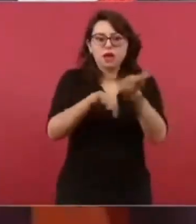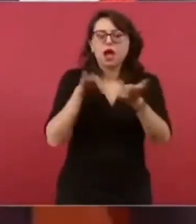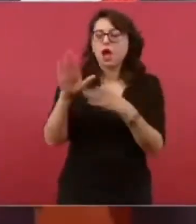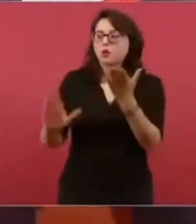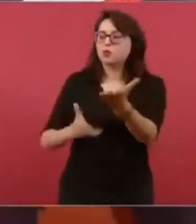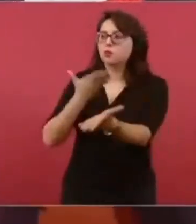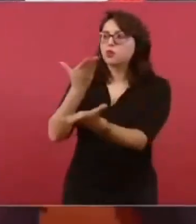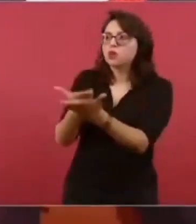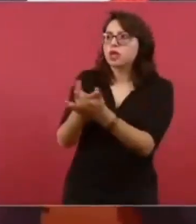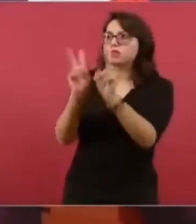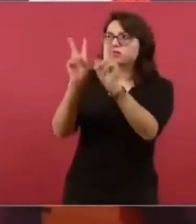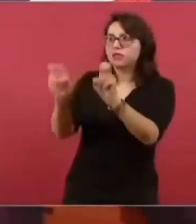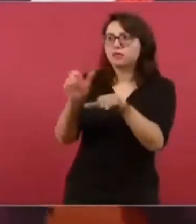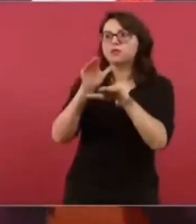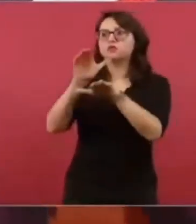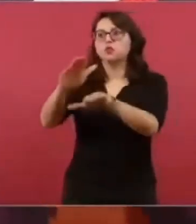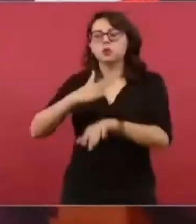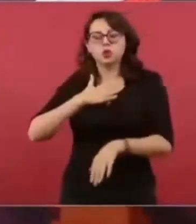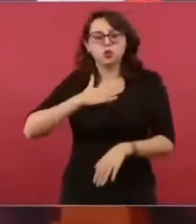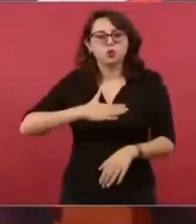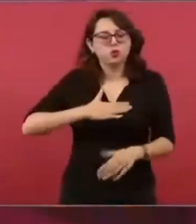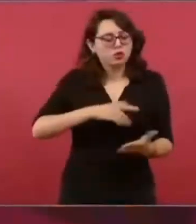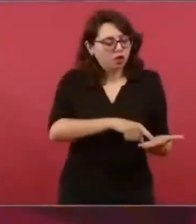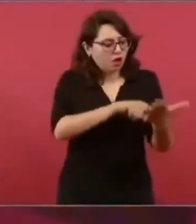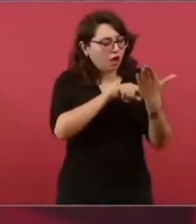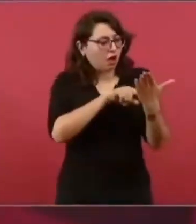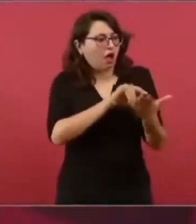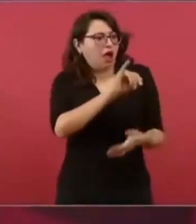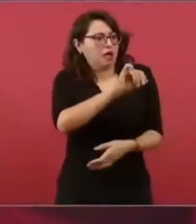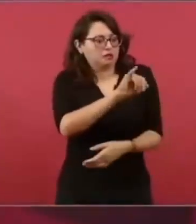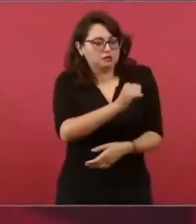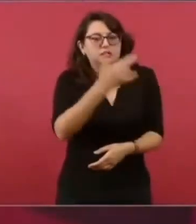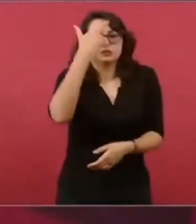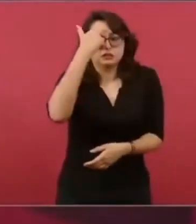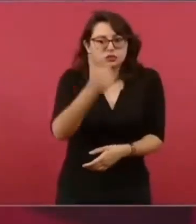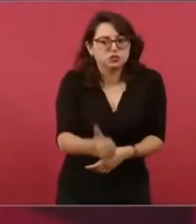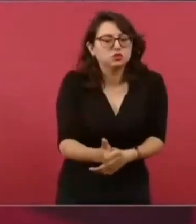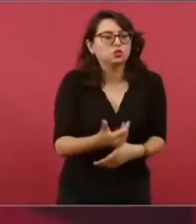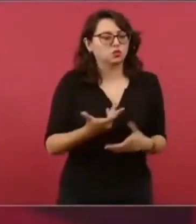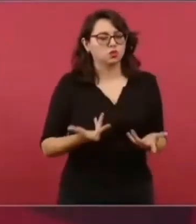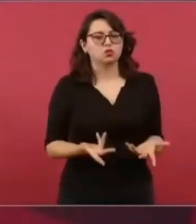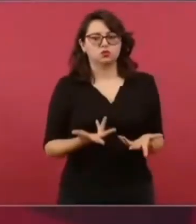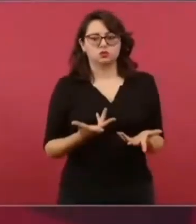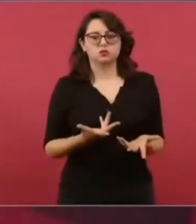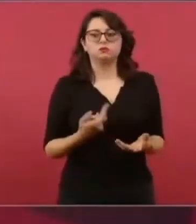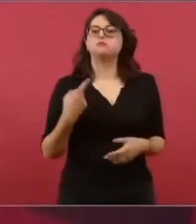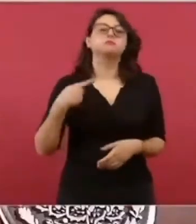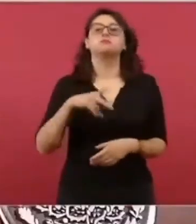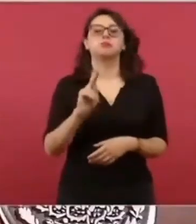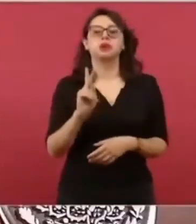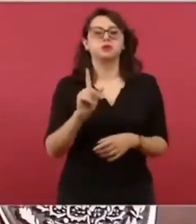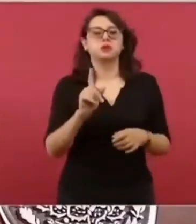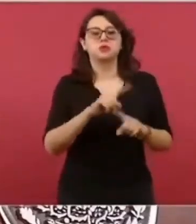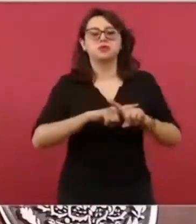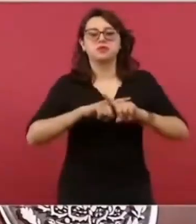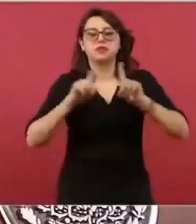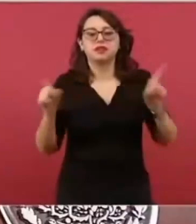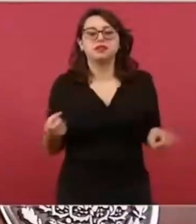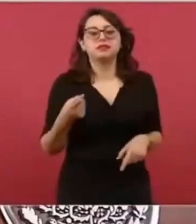es que no tienen llenadera. Ya robaron mucho.